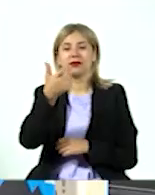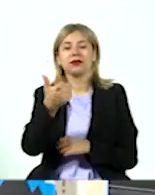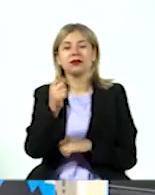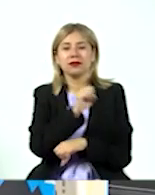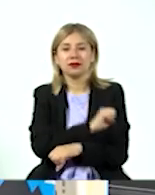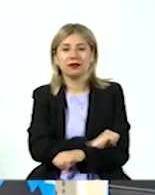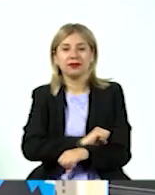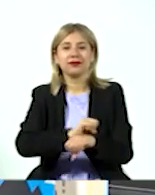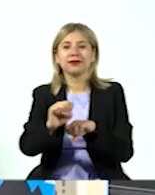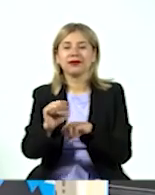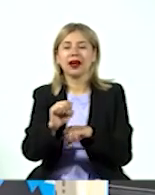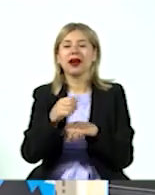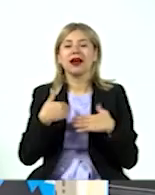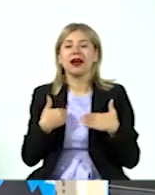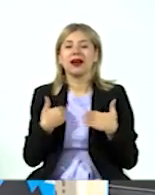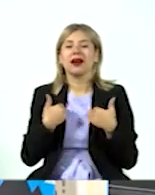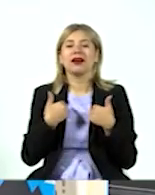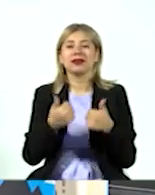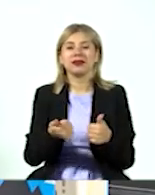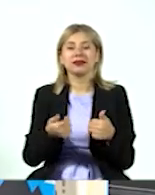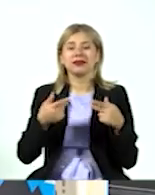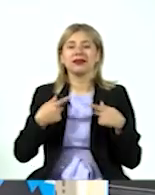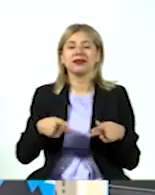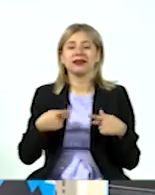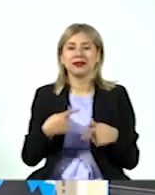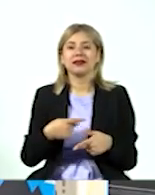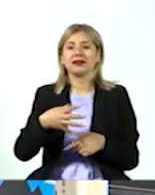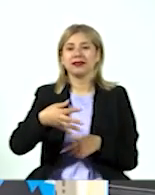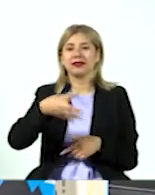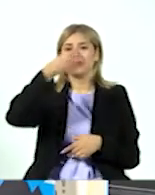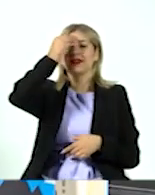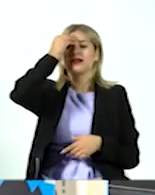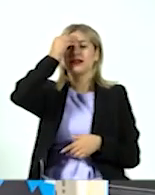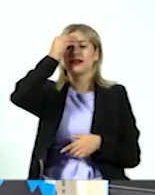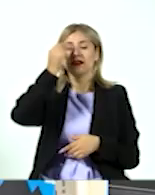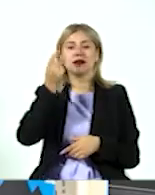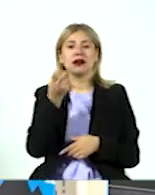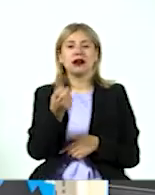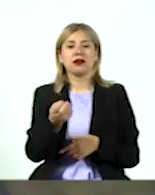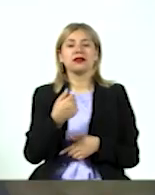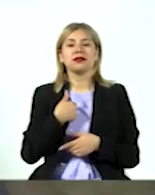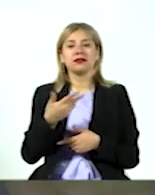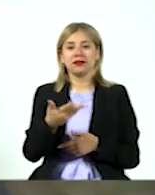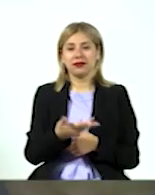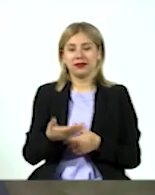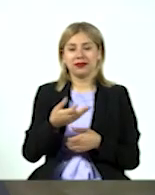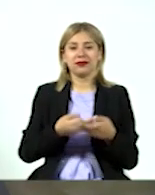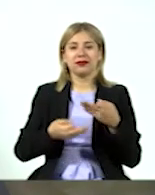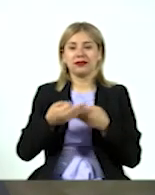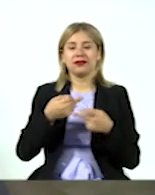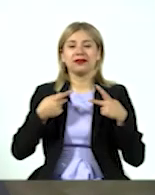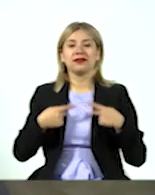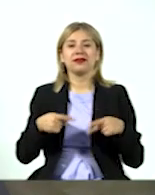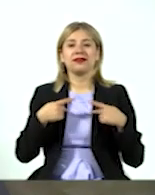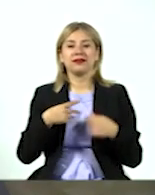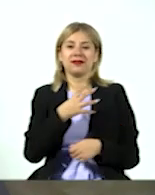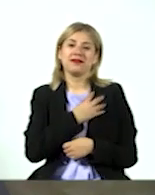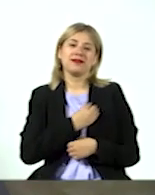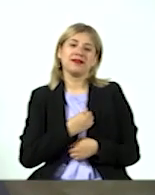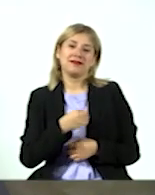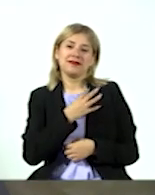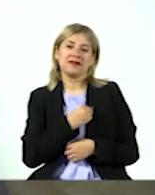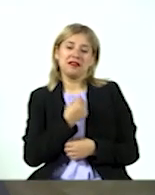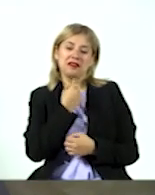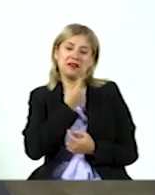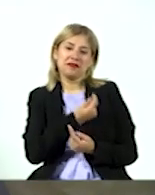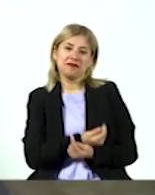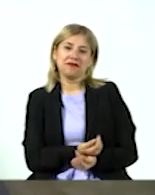amigable, donde todo mundo lo pueda leer y entender, la verdad lo hice para que lo entendiera cualquiera de mis hijos pequeños,